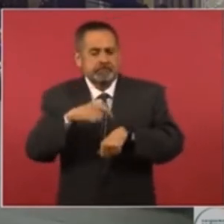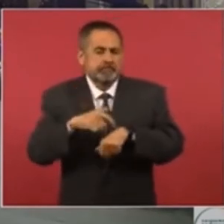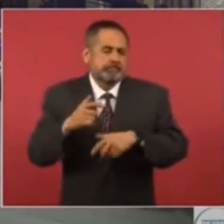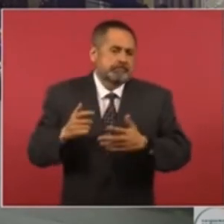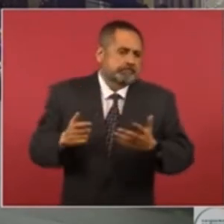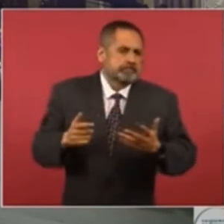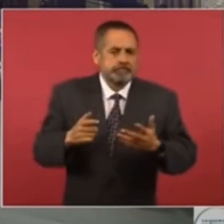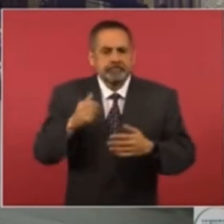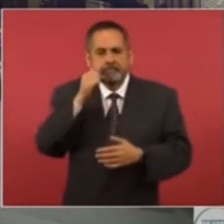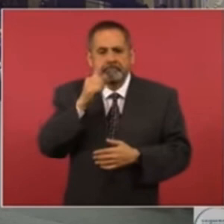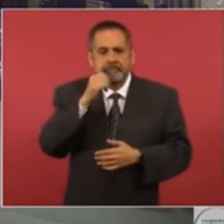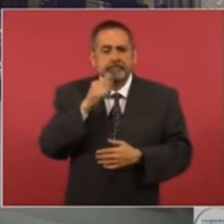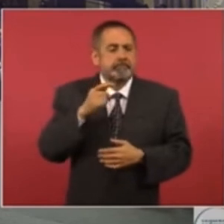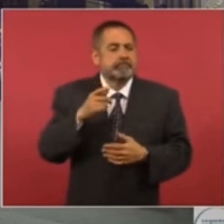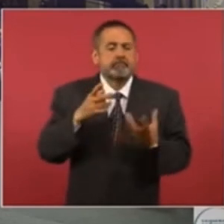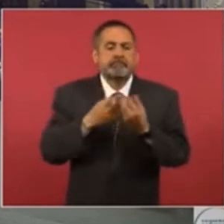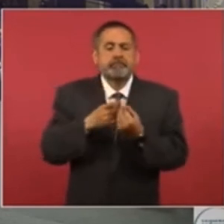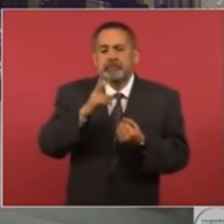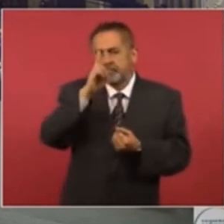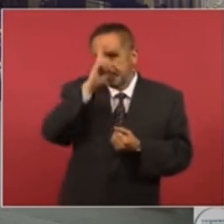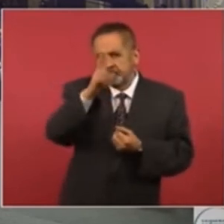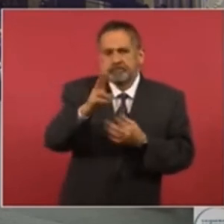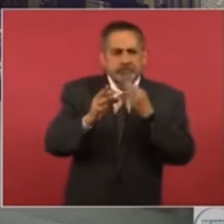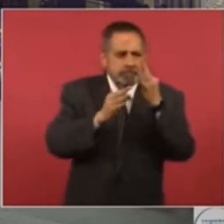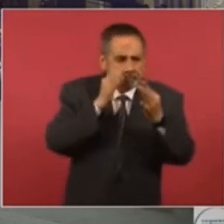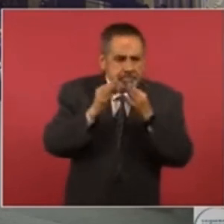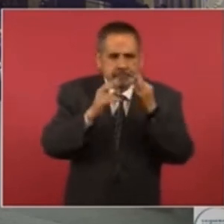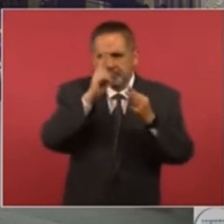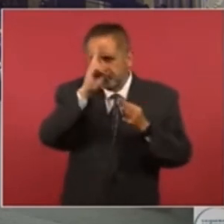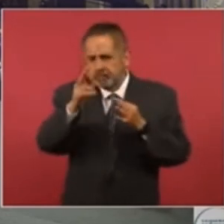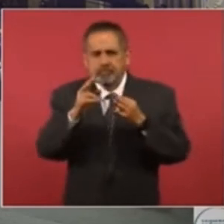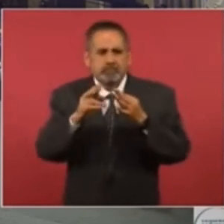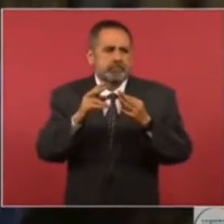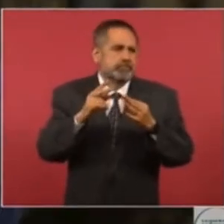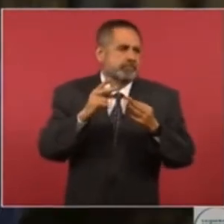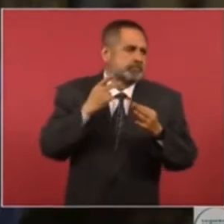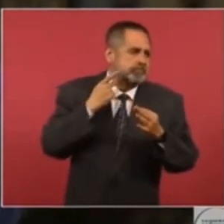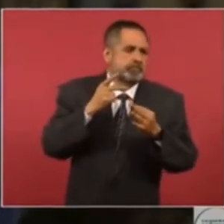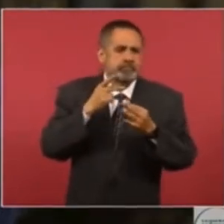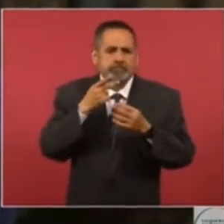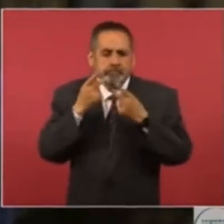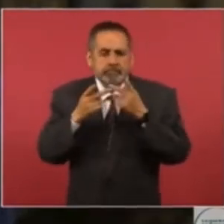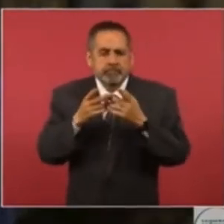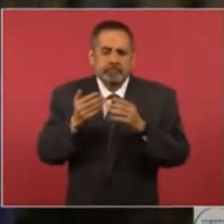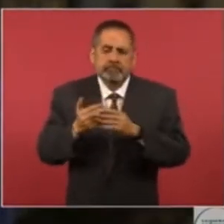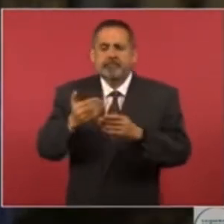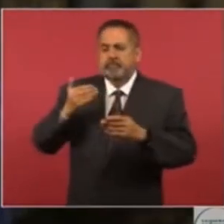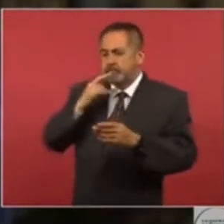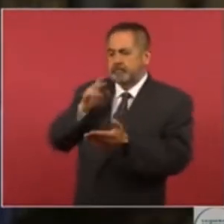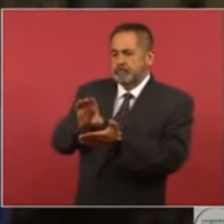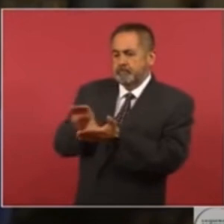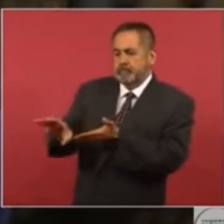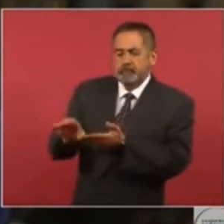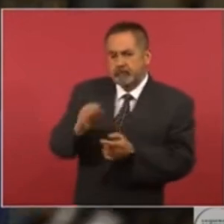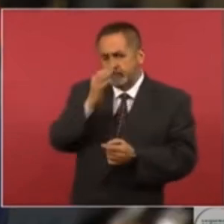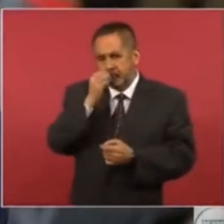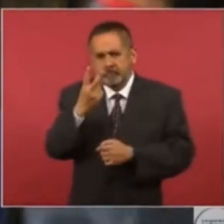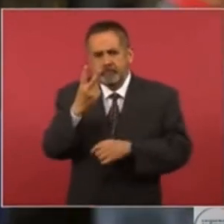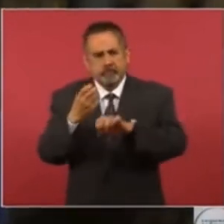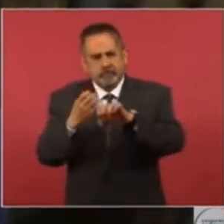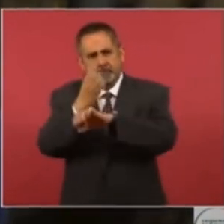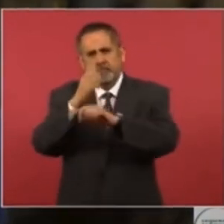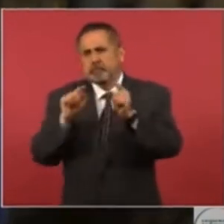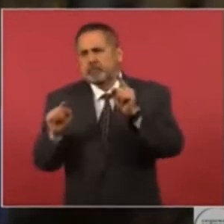colocar las vedas electorales en estos dos estados y también quería saber si solamente sería en estos dos estados